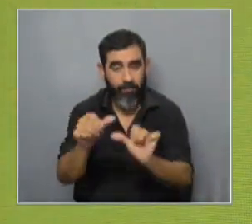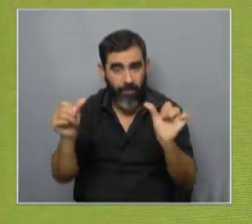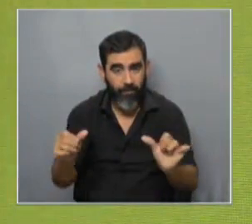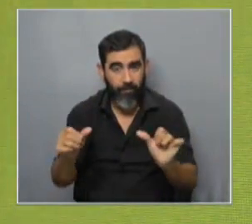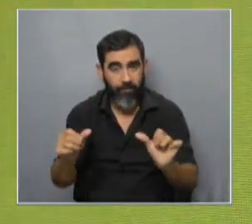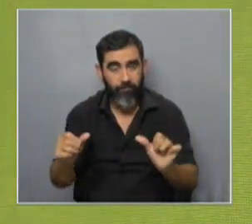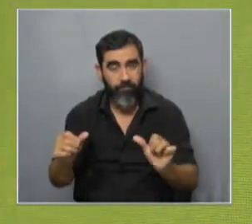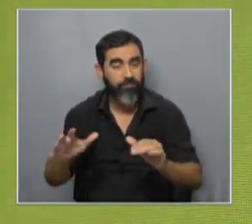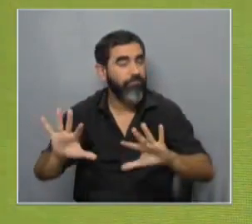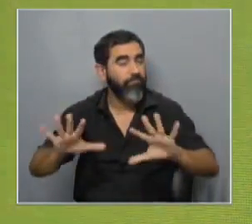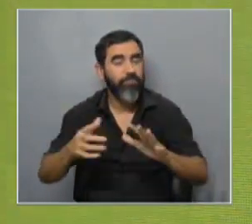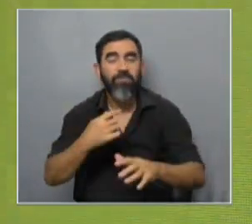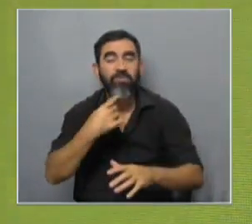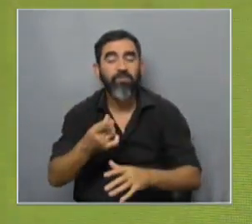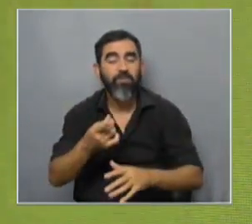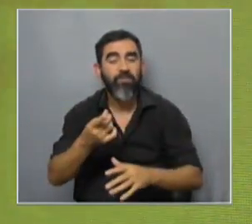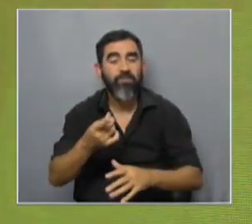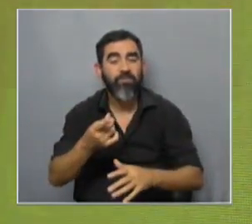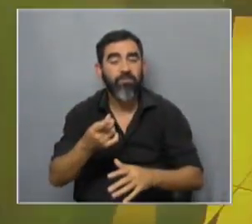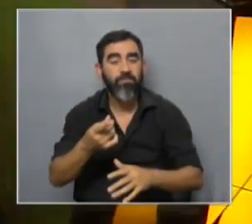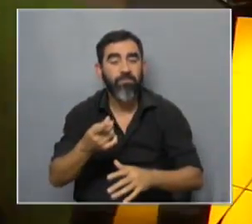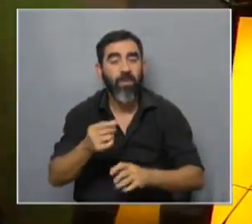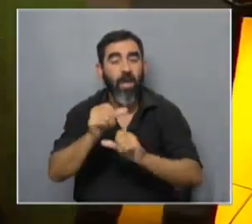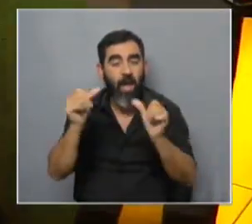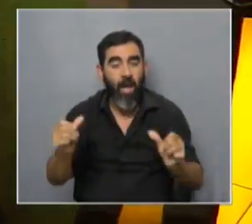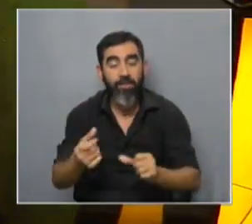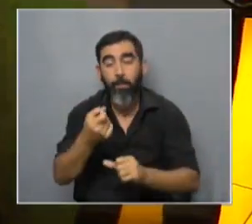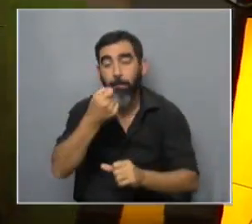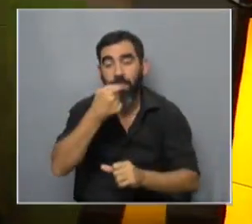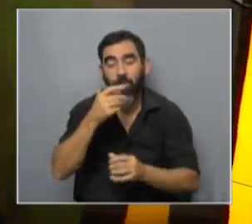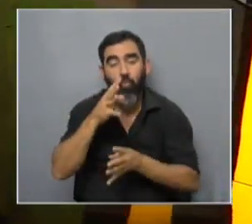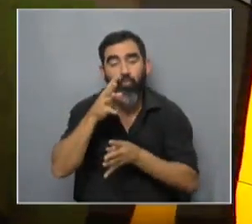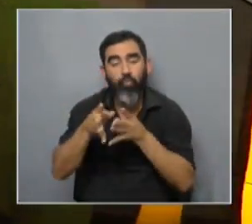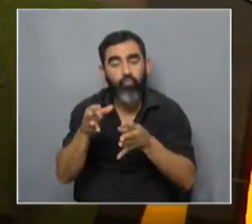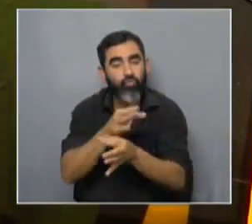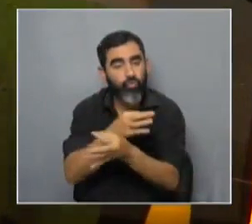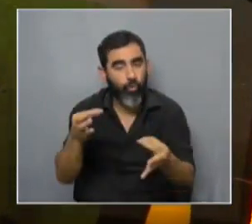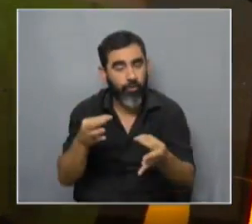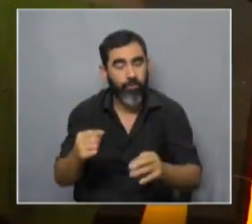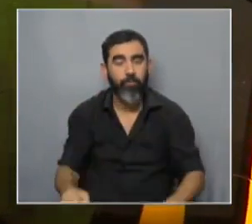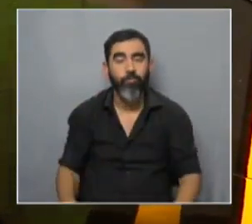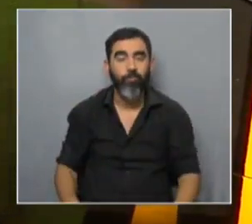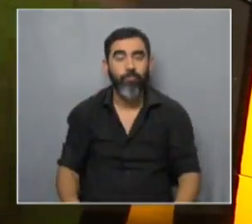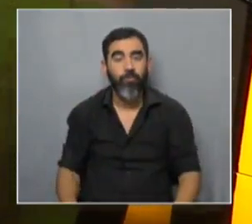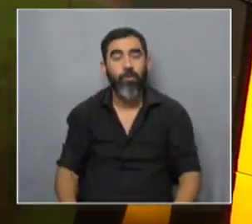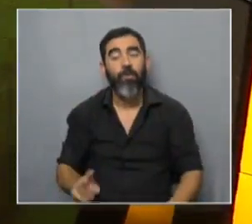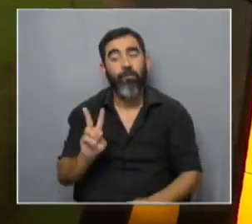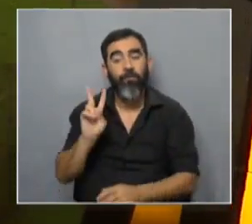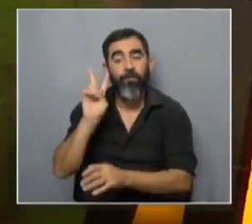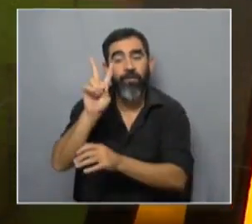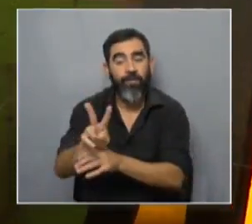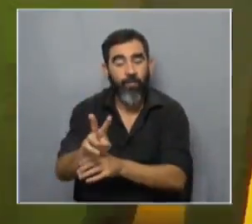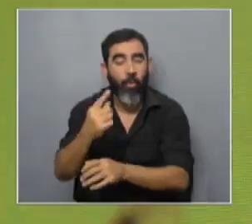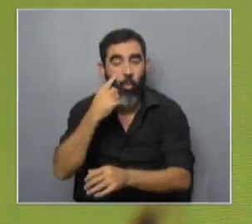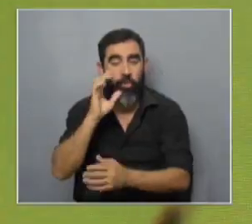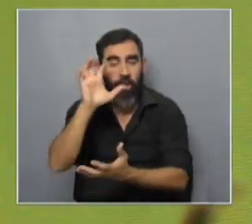son los que de alguna manera son los los que hacen que un medicamento funcione entonces estuvimos allí conociendo